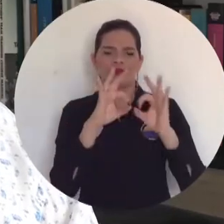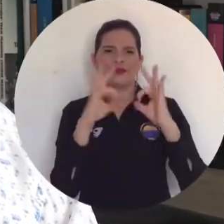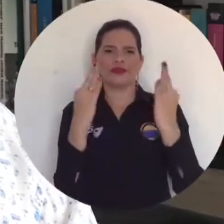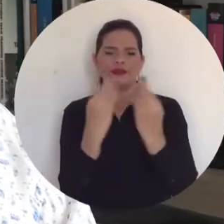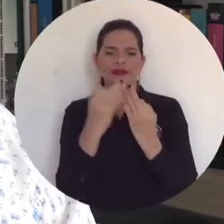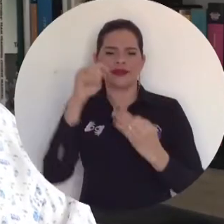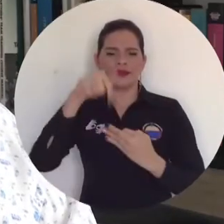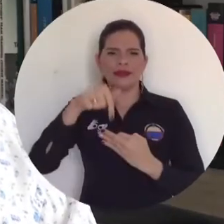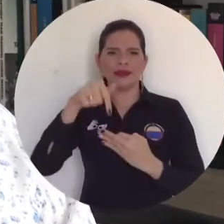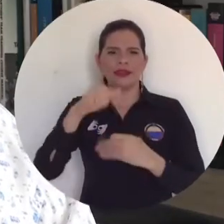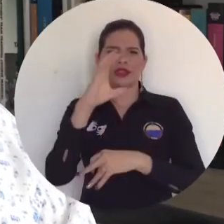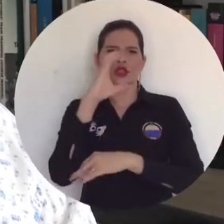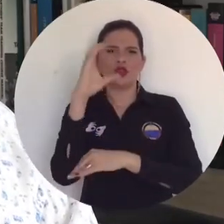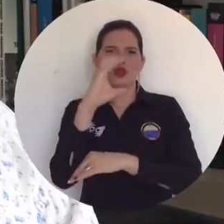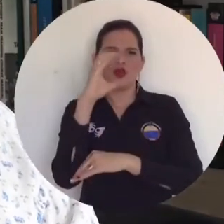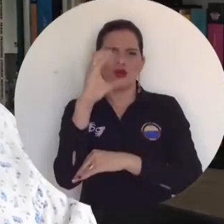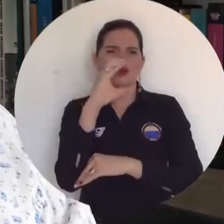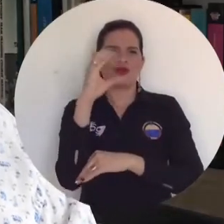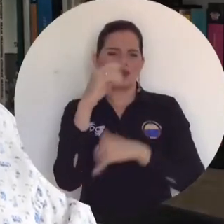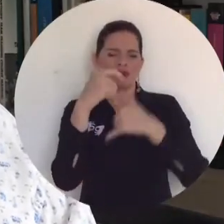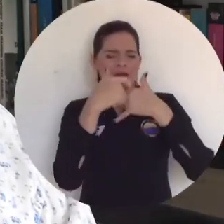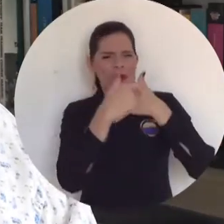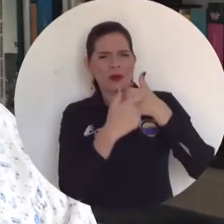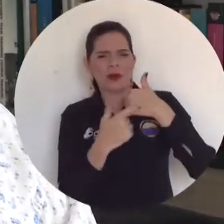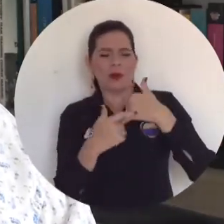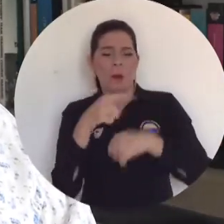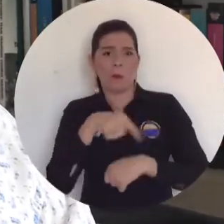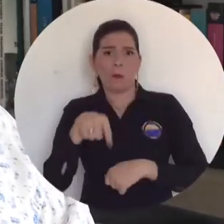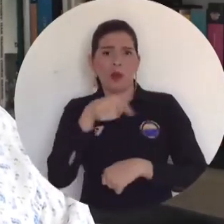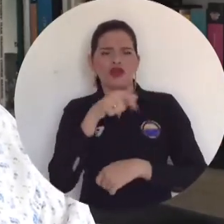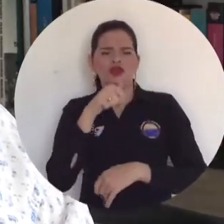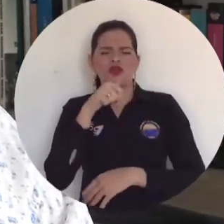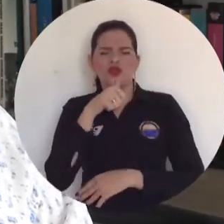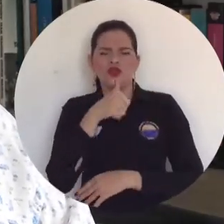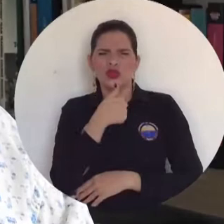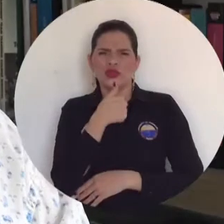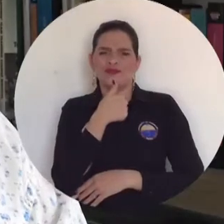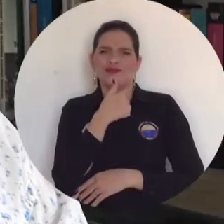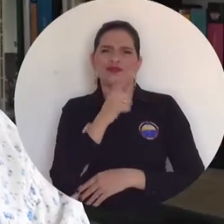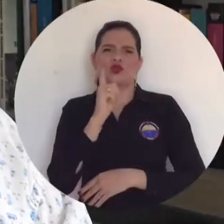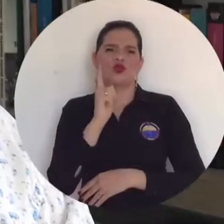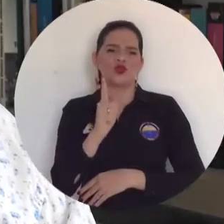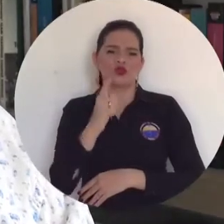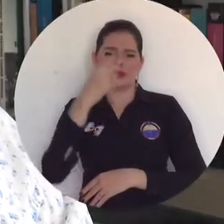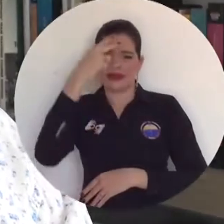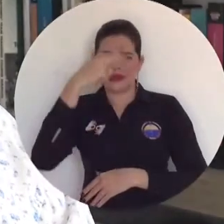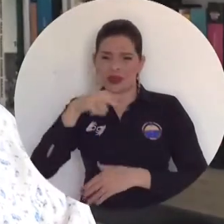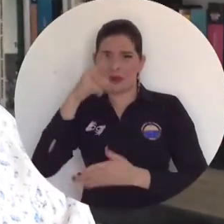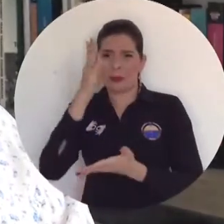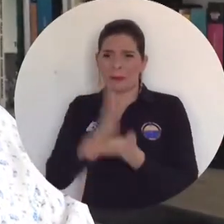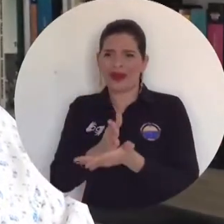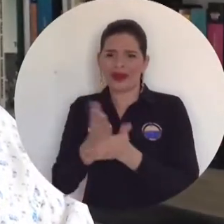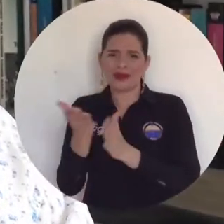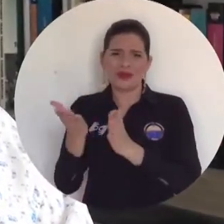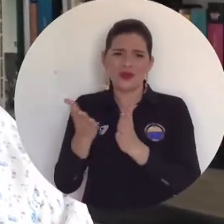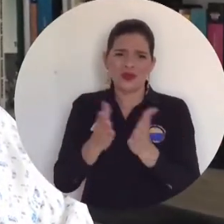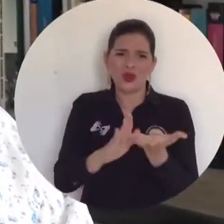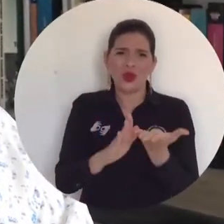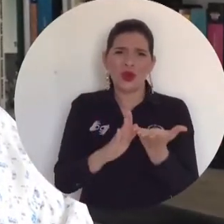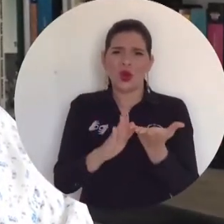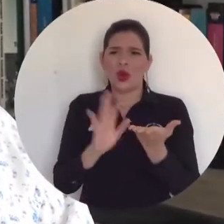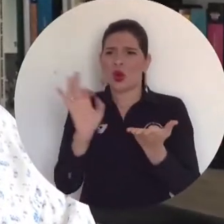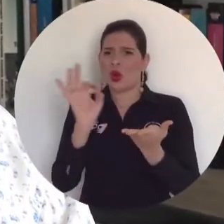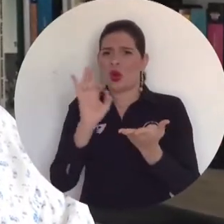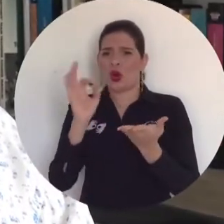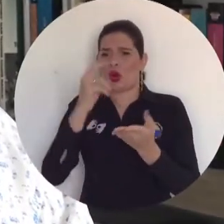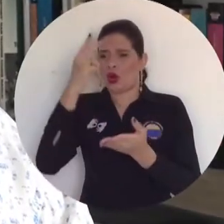familias colombianas de diferentes partes del país que están en este momento sufriendo por la pérdida de alguno de sus hijos,